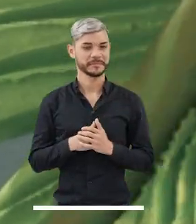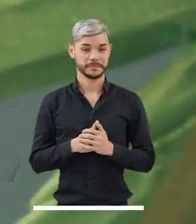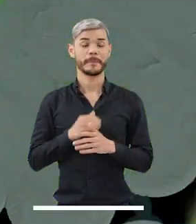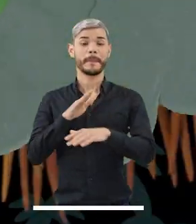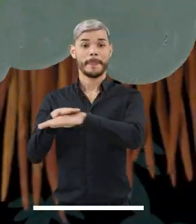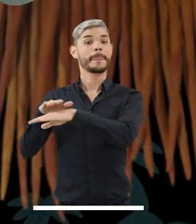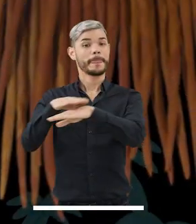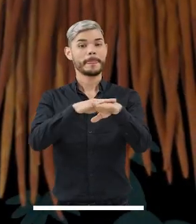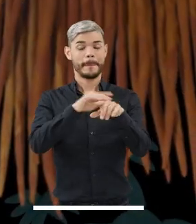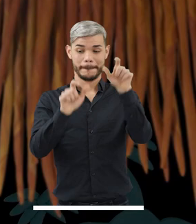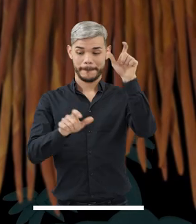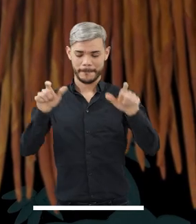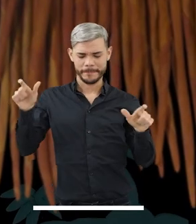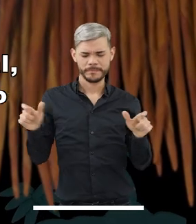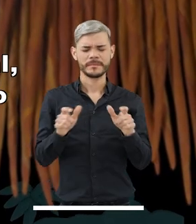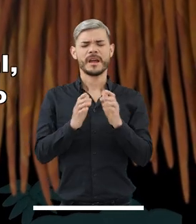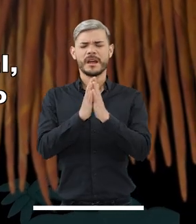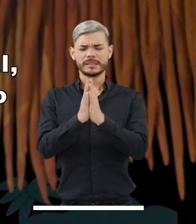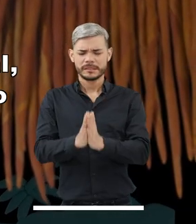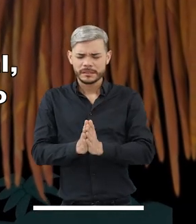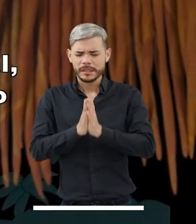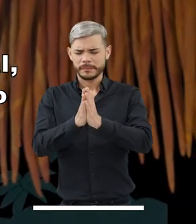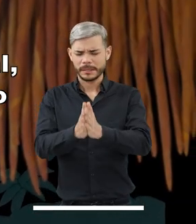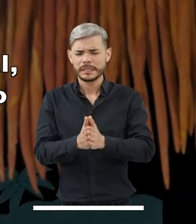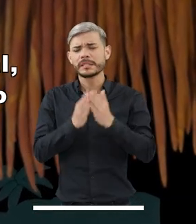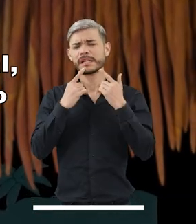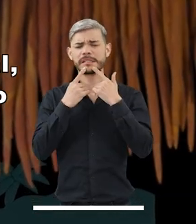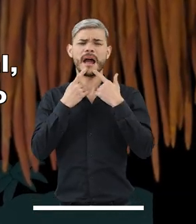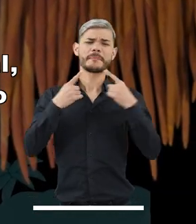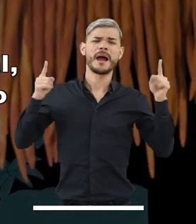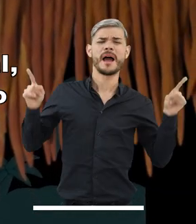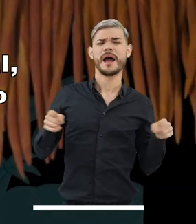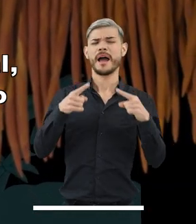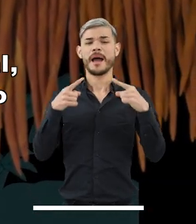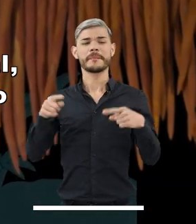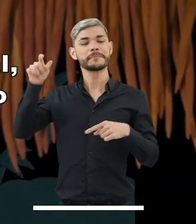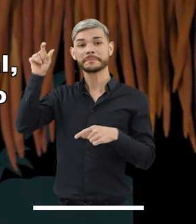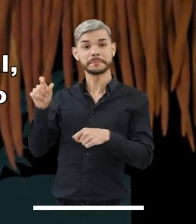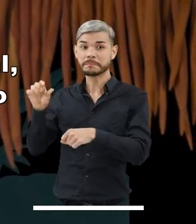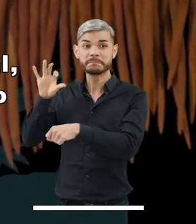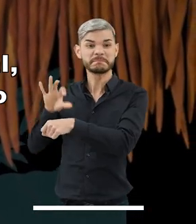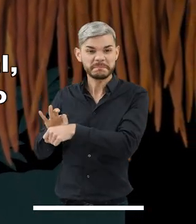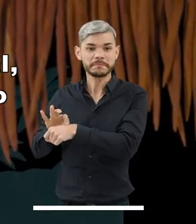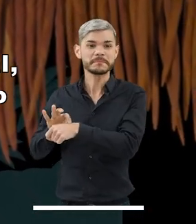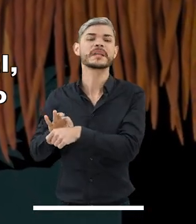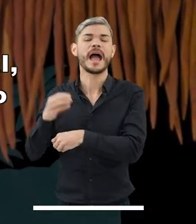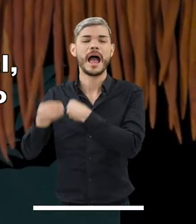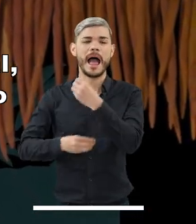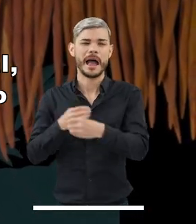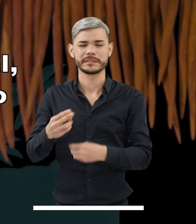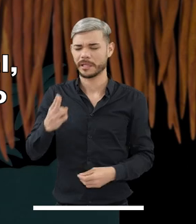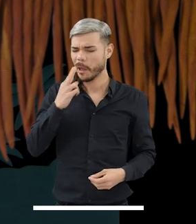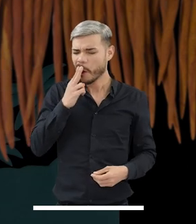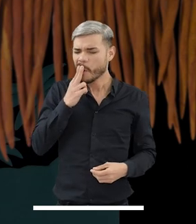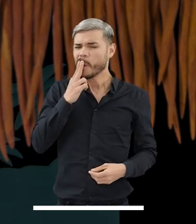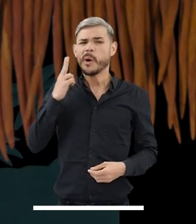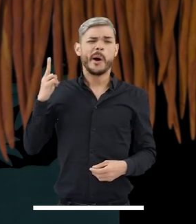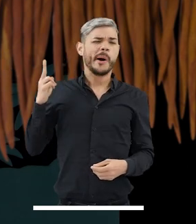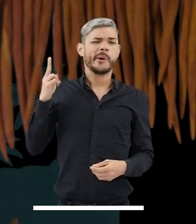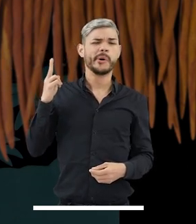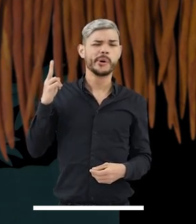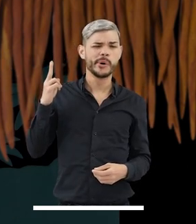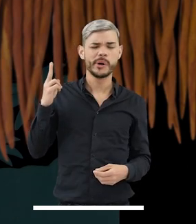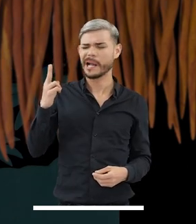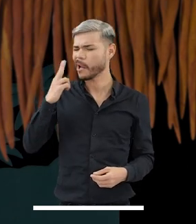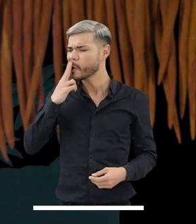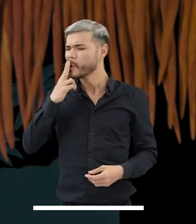En medio de rezos y cantos, el Pallé, sabedoro médico tradicional, aspira grandes bocanadas de tabaco y sopla